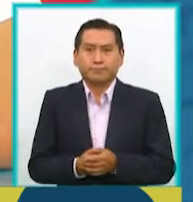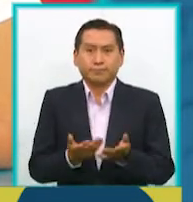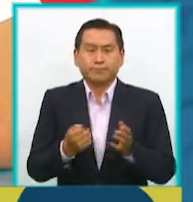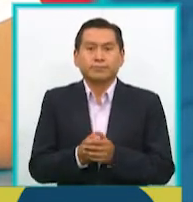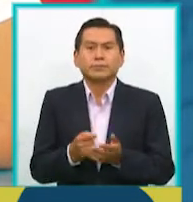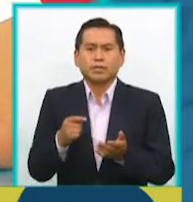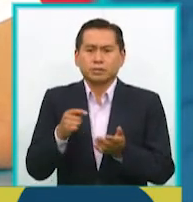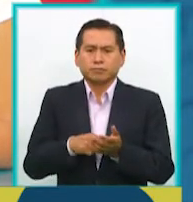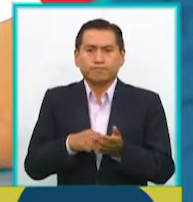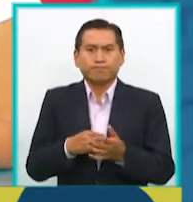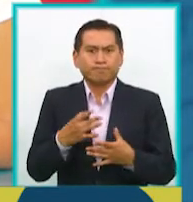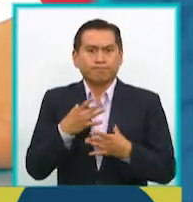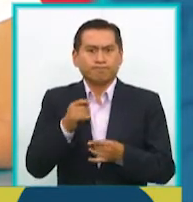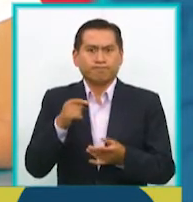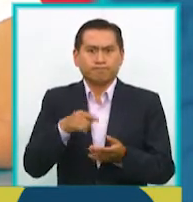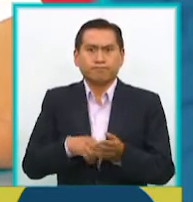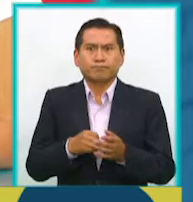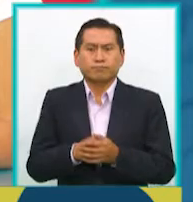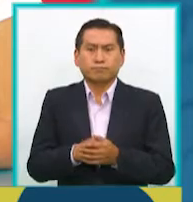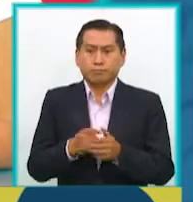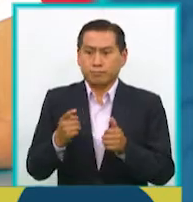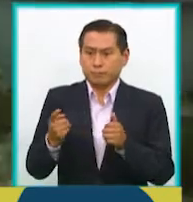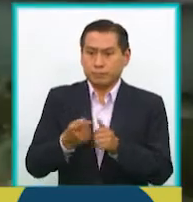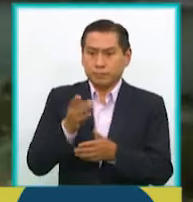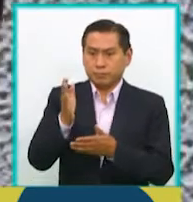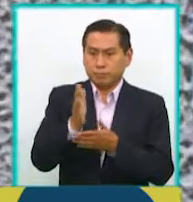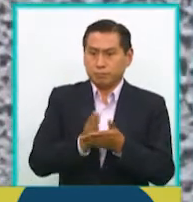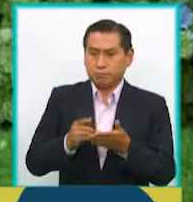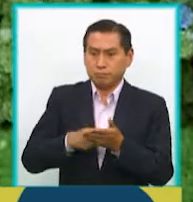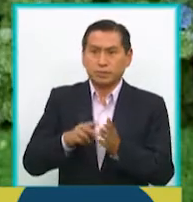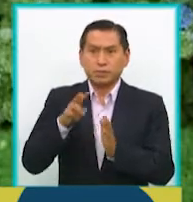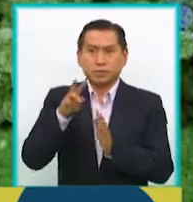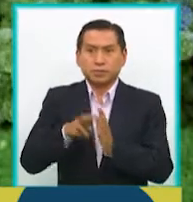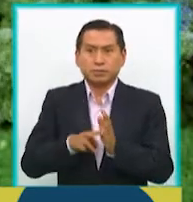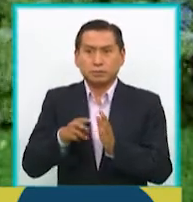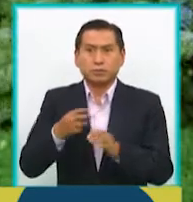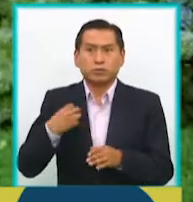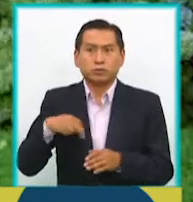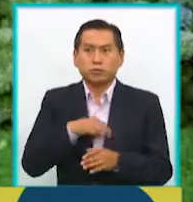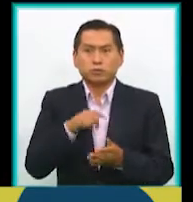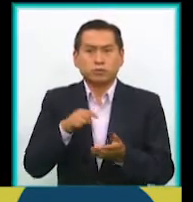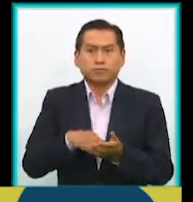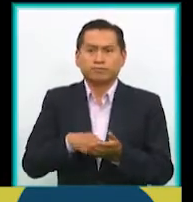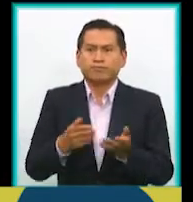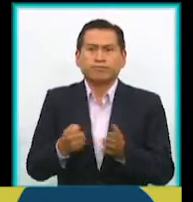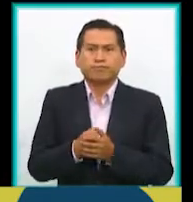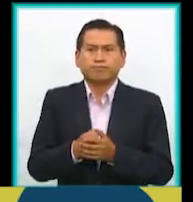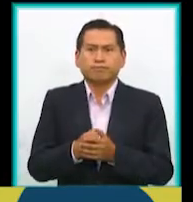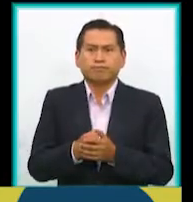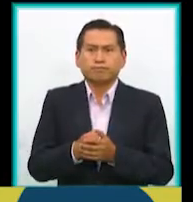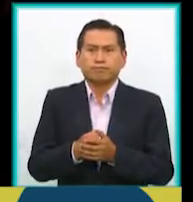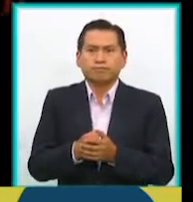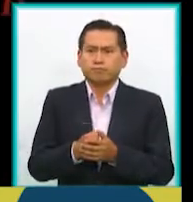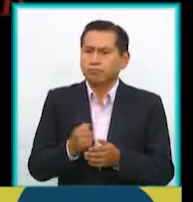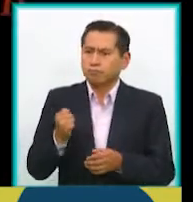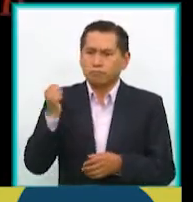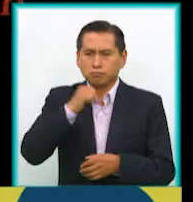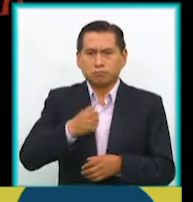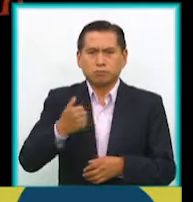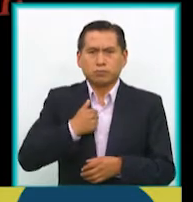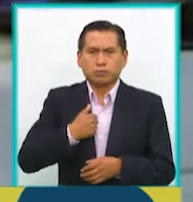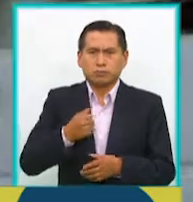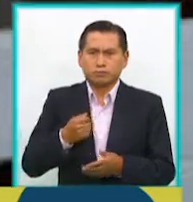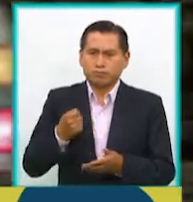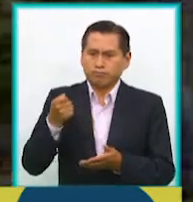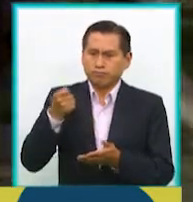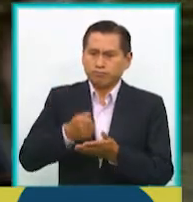es una cosa muy interesante esto porque la primera parte de la película la hemos hecho, como se dice normalmente, a pulmón, con recursos